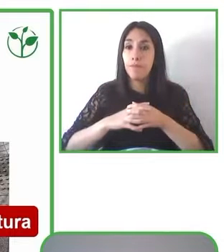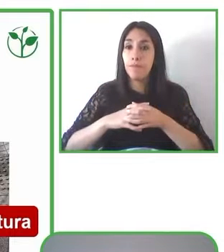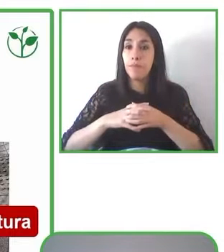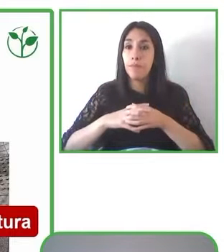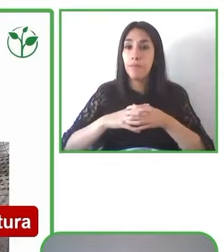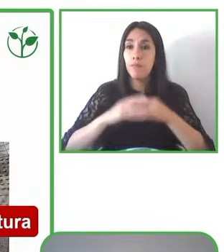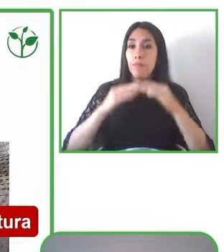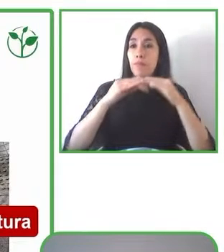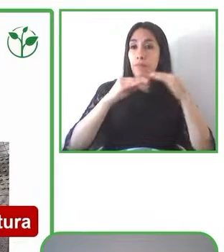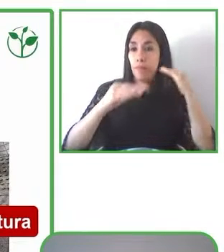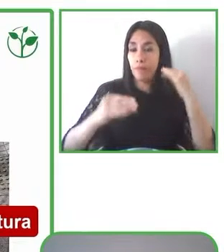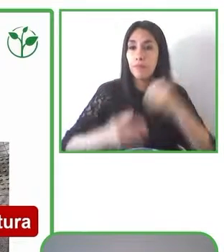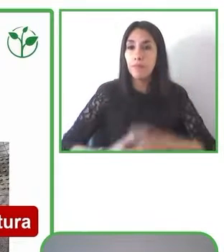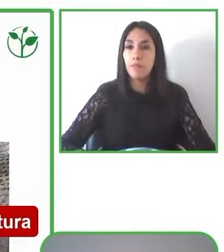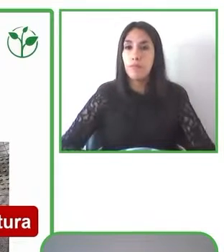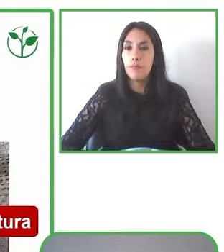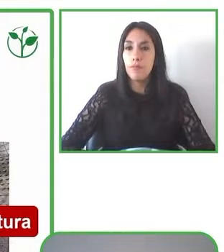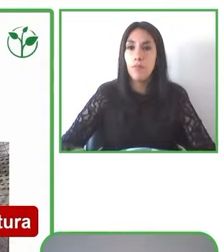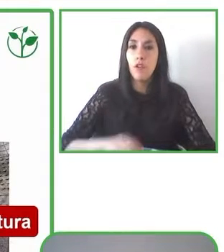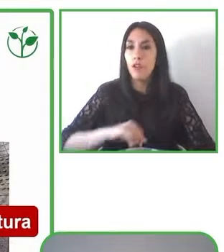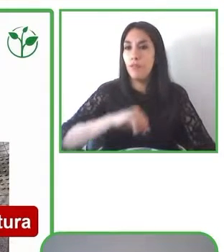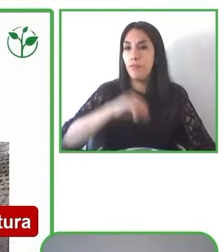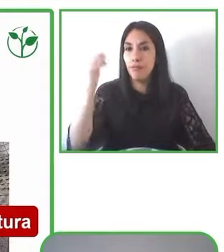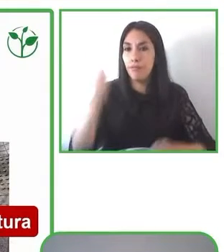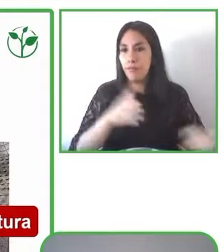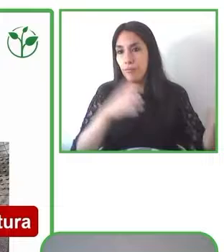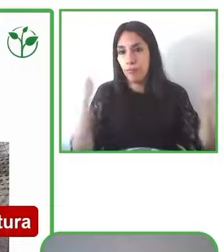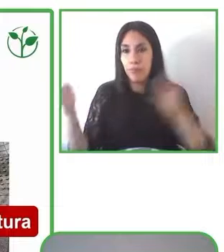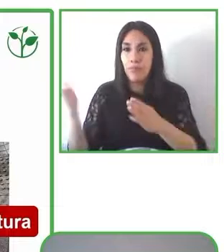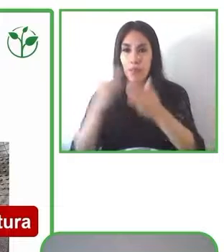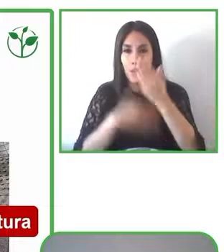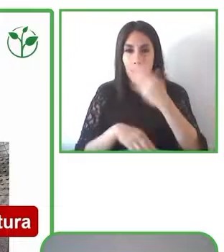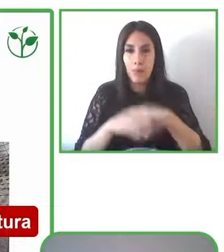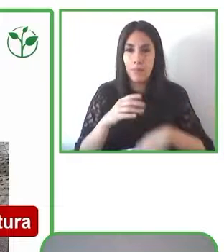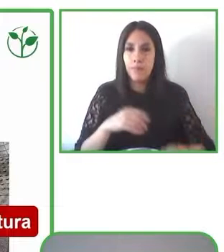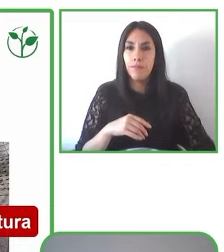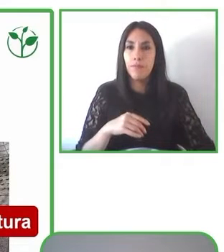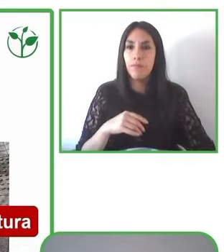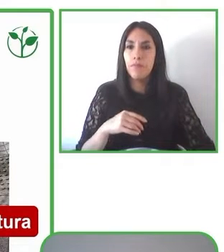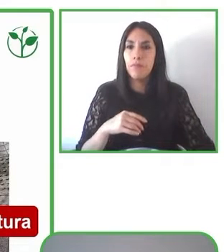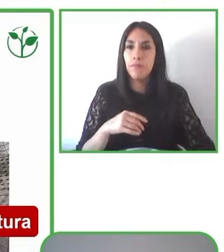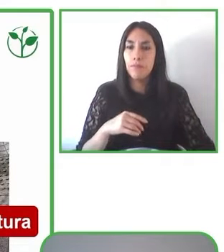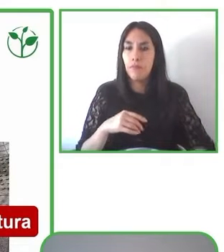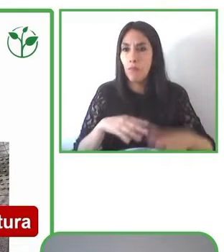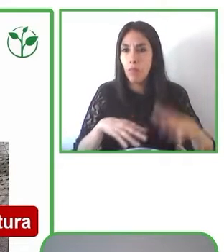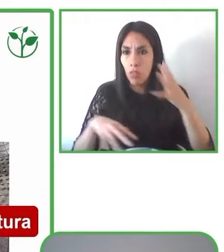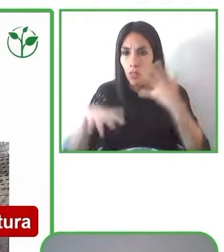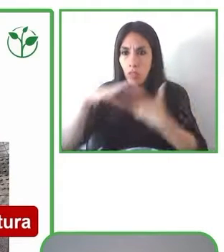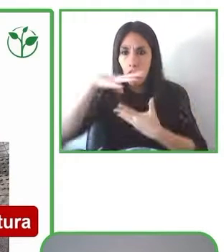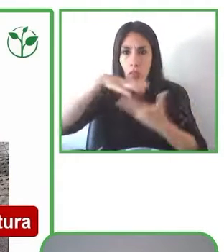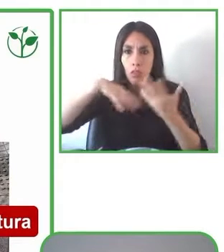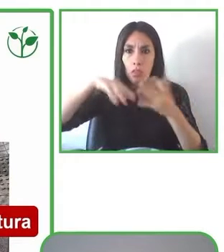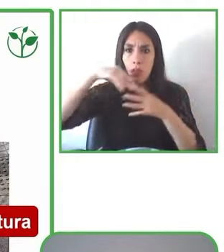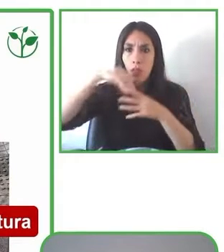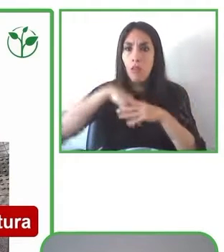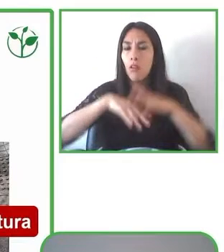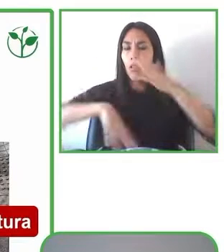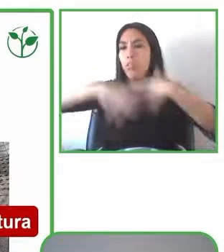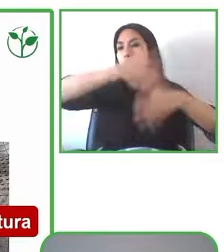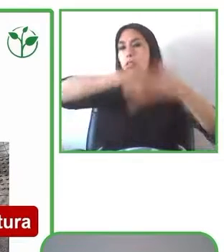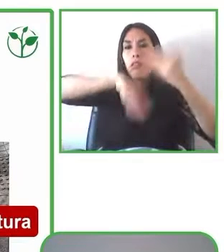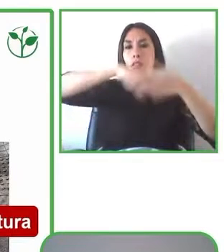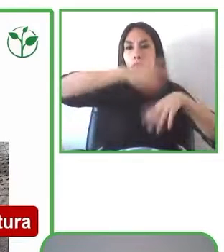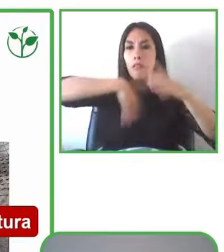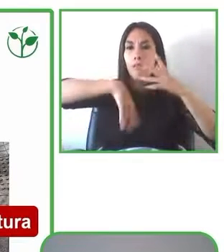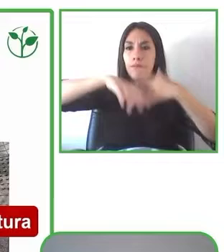texturas, una guía podotáctil, una alerta, pero inserto dentro de una baldosa que también tiene diseño. Entonces, algo